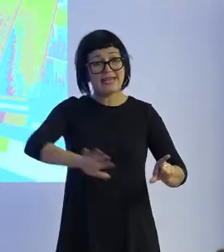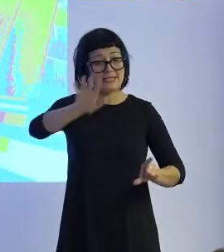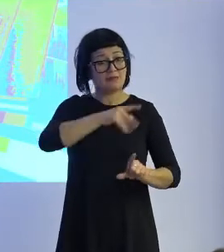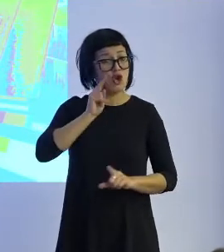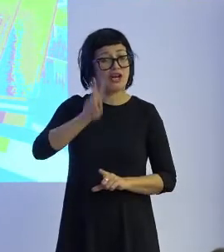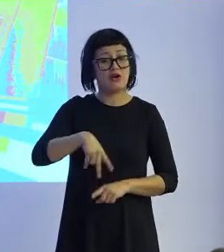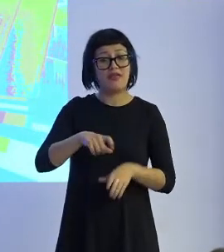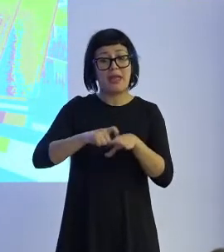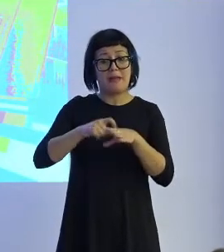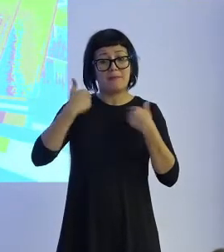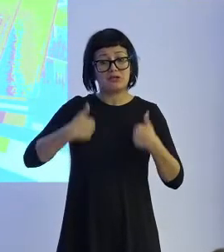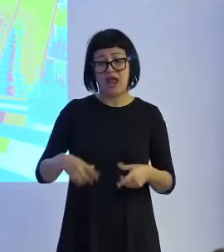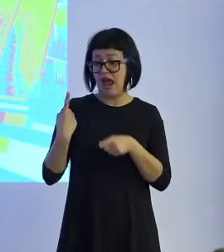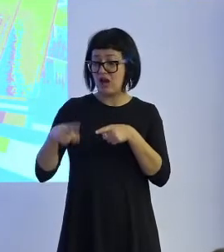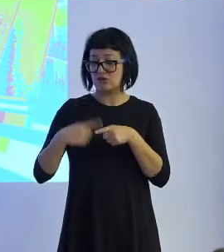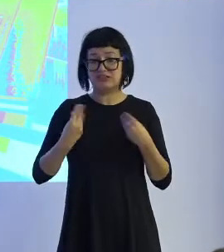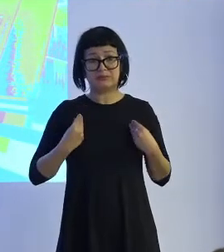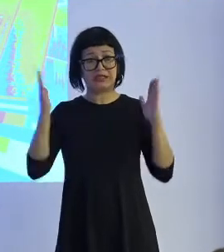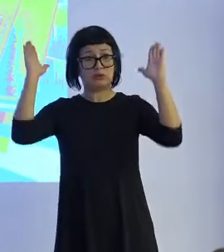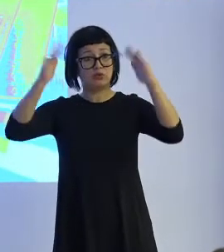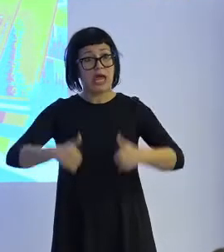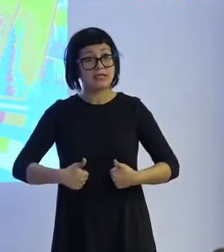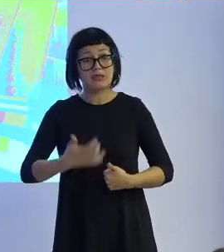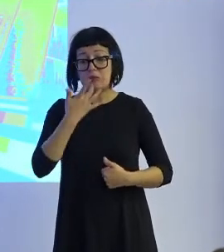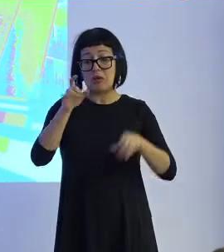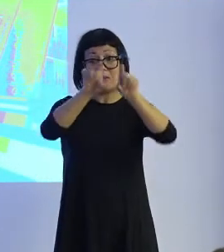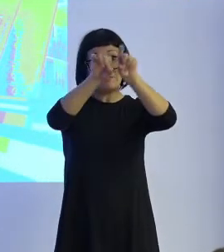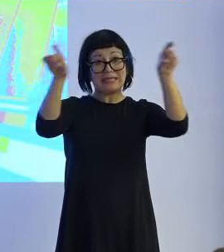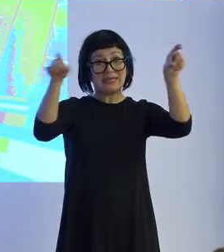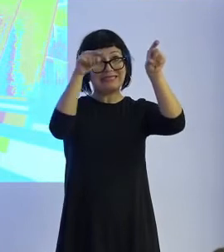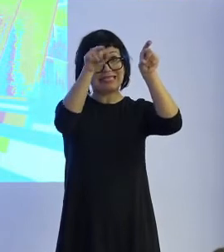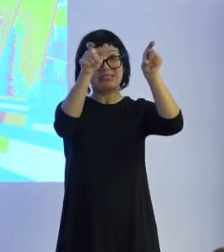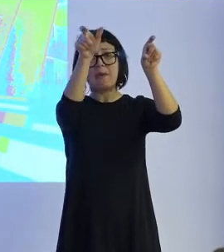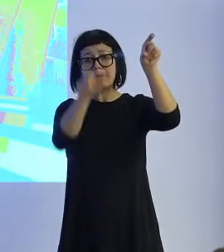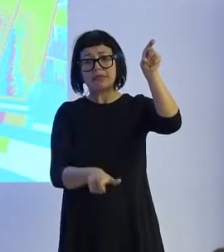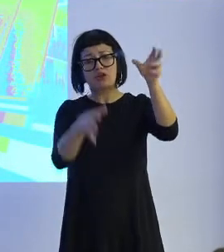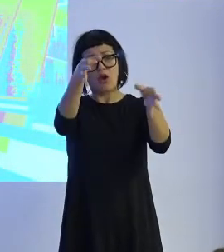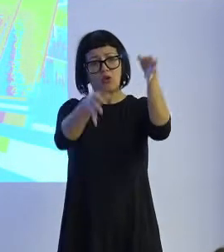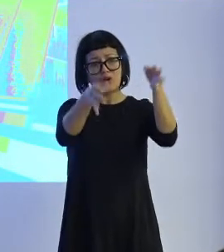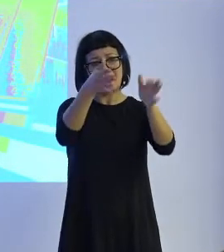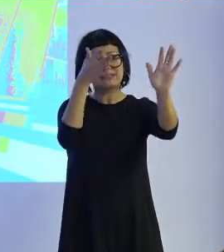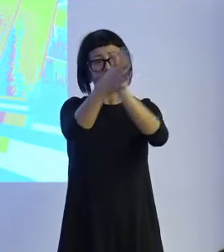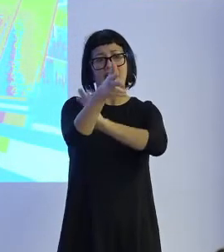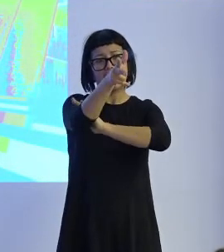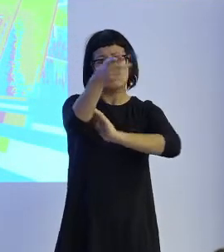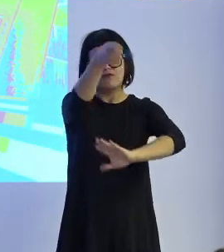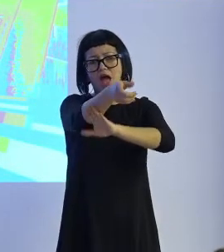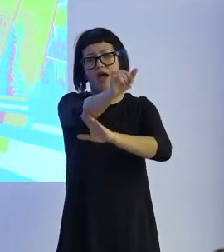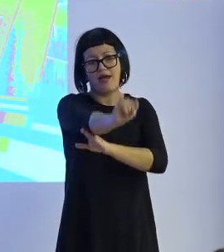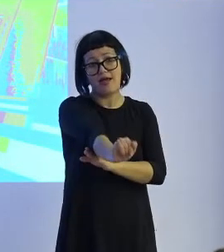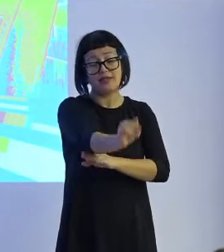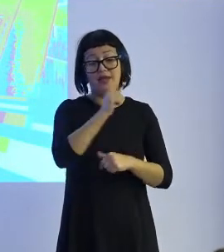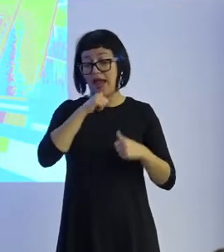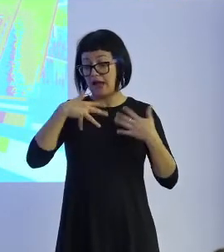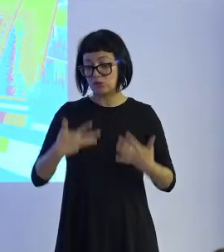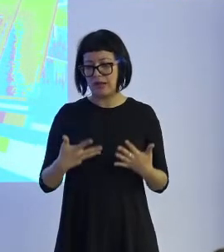personalidad a seres inertes. Las empresas son personas jurídicas y tienen derechos y tienen obligaciones. Y de hecho hoy